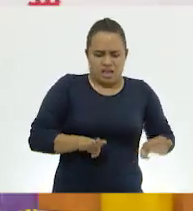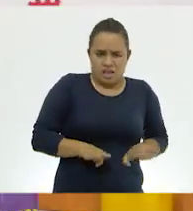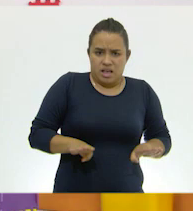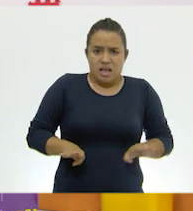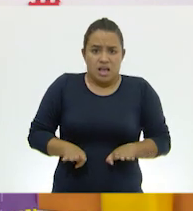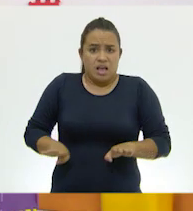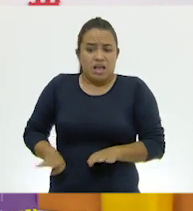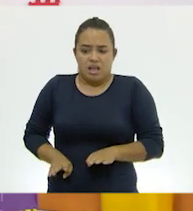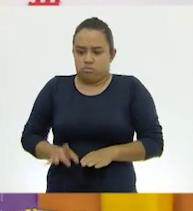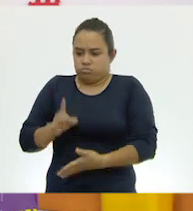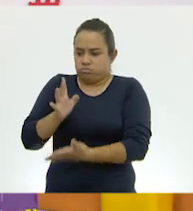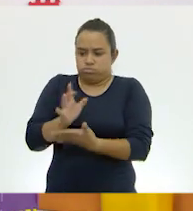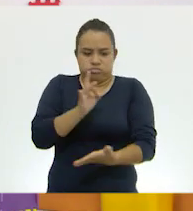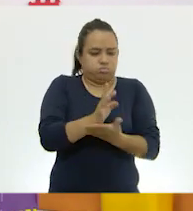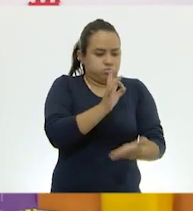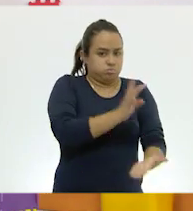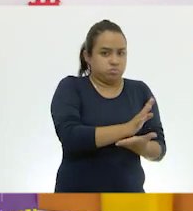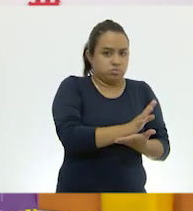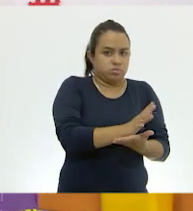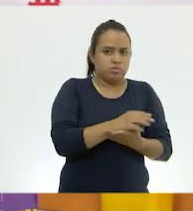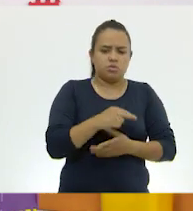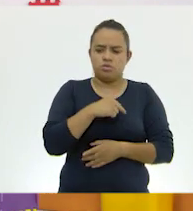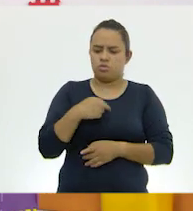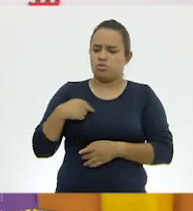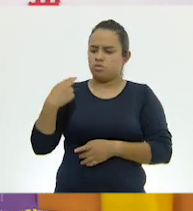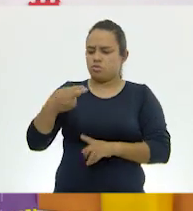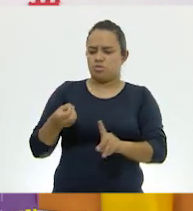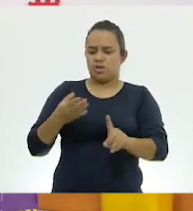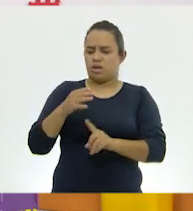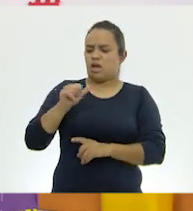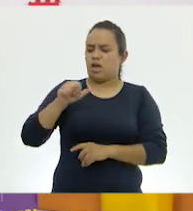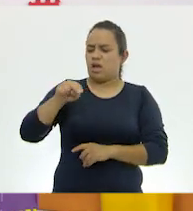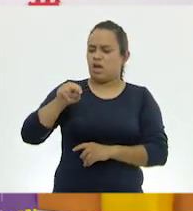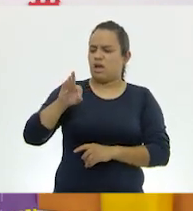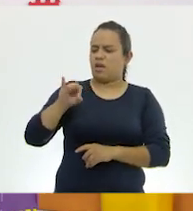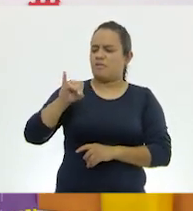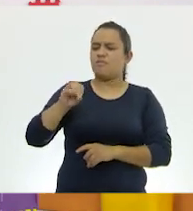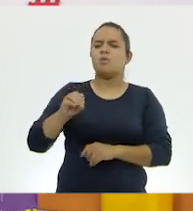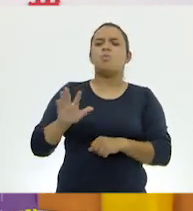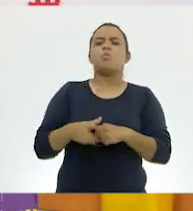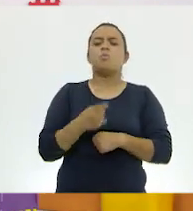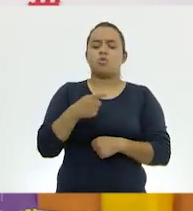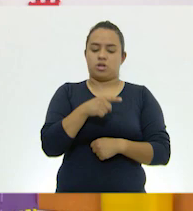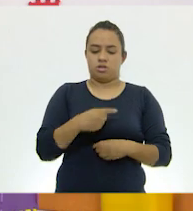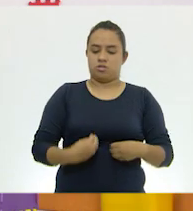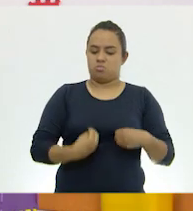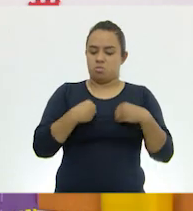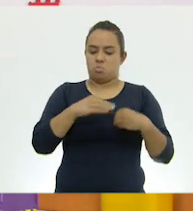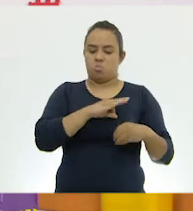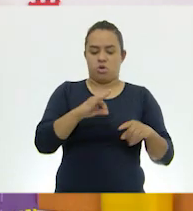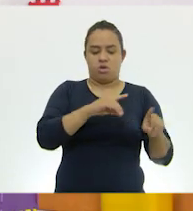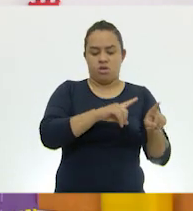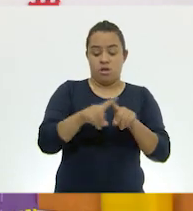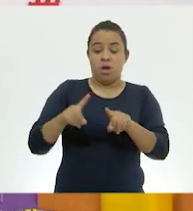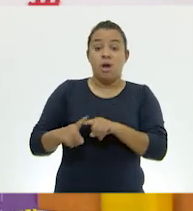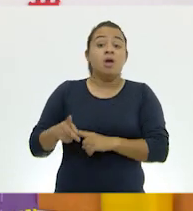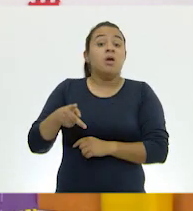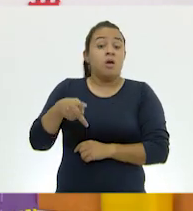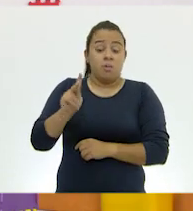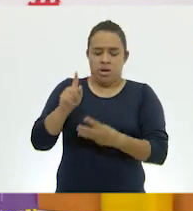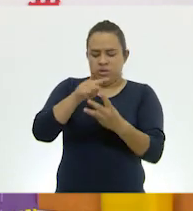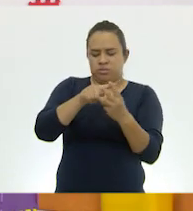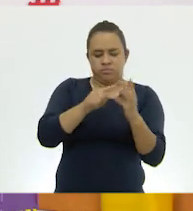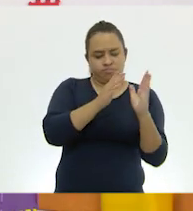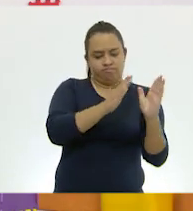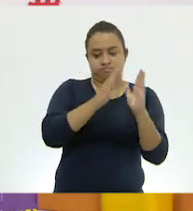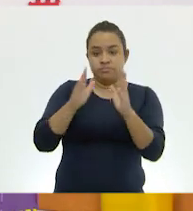muy peculiares. Les llamamos anfibios porque pueden vivir en diferentes ambientes. Sin embargo, cada uno de estos tres